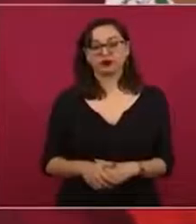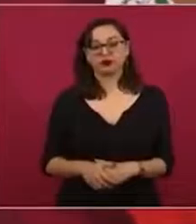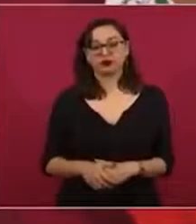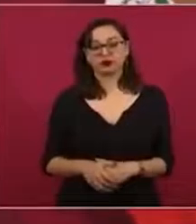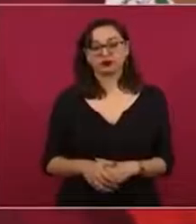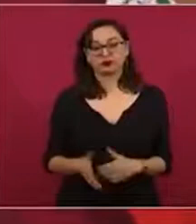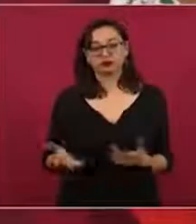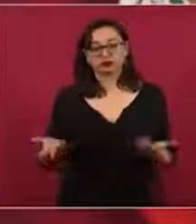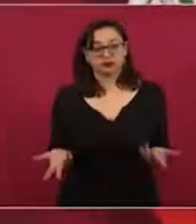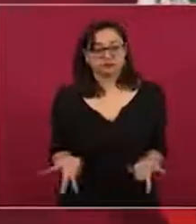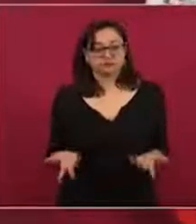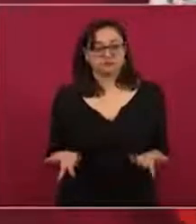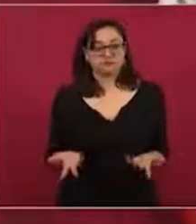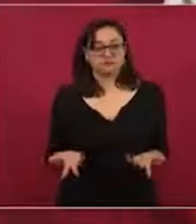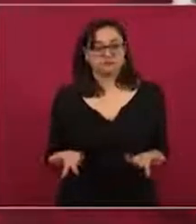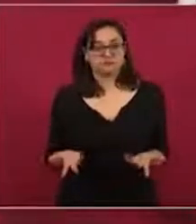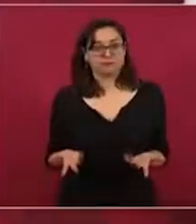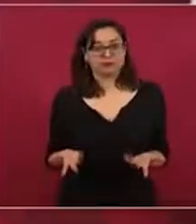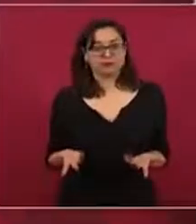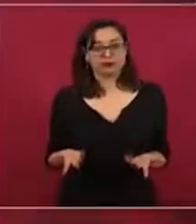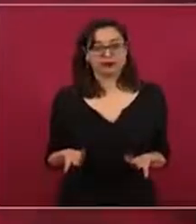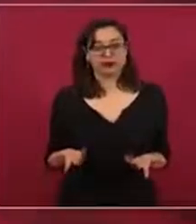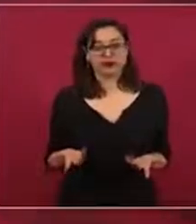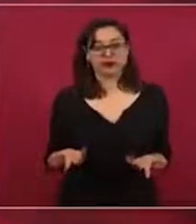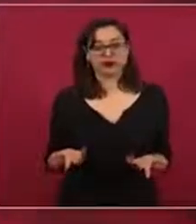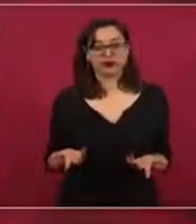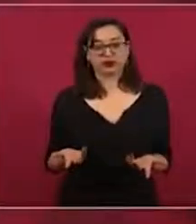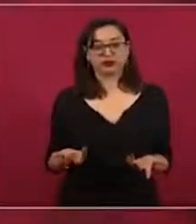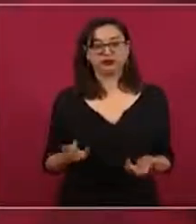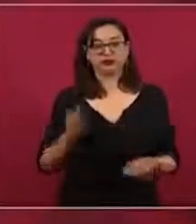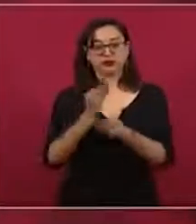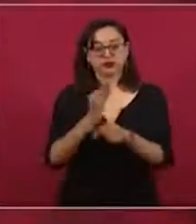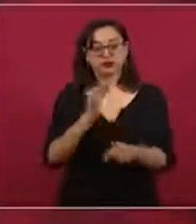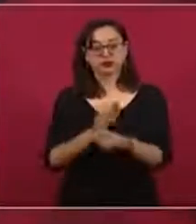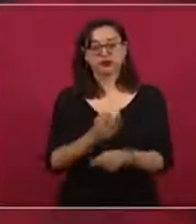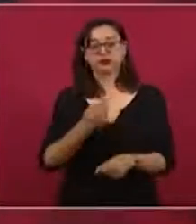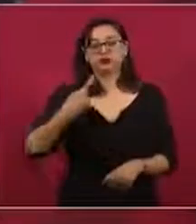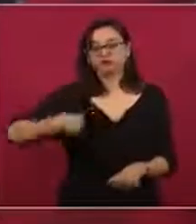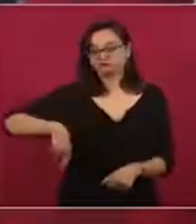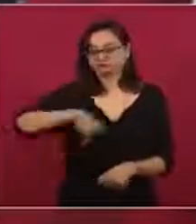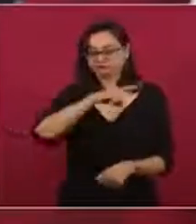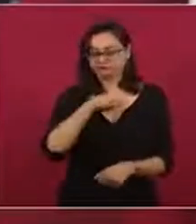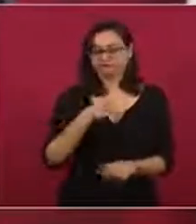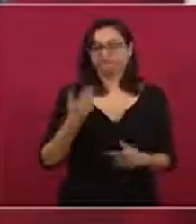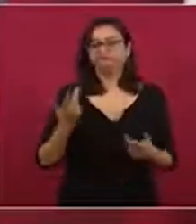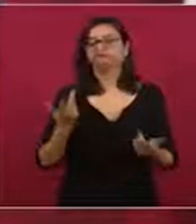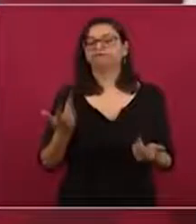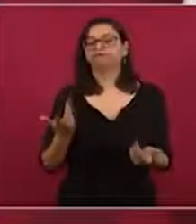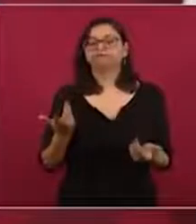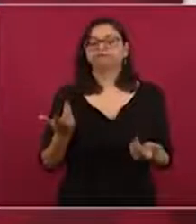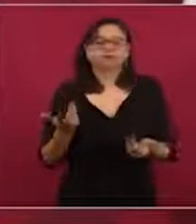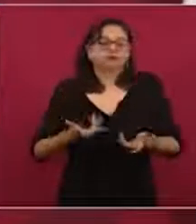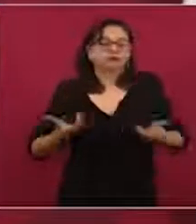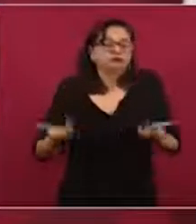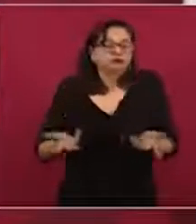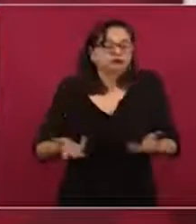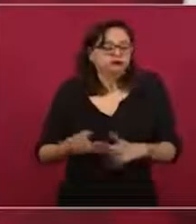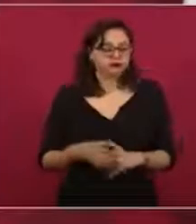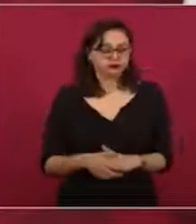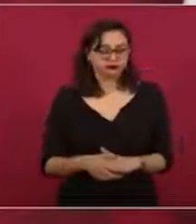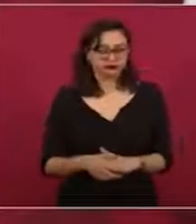estamos haciendo? Primero, la investigación de